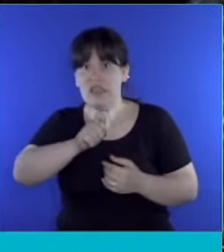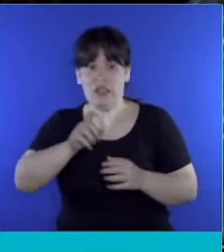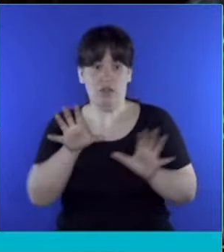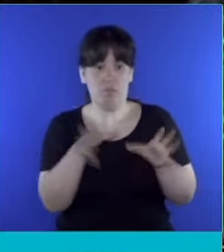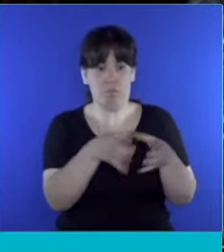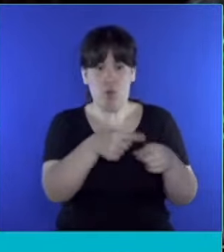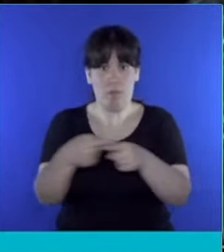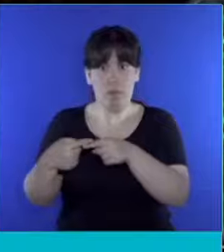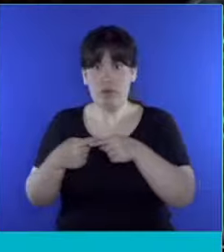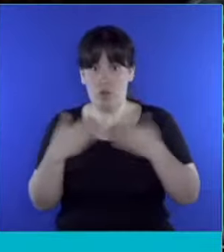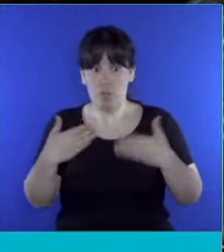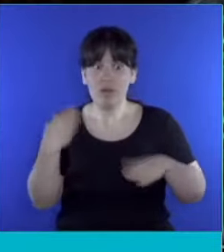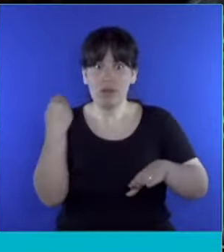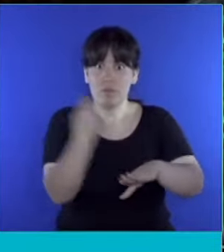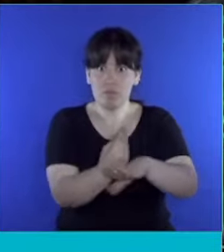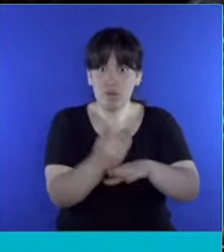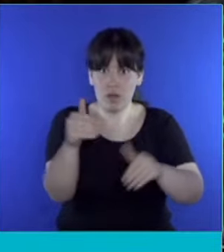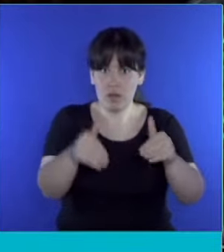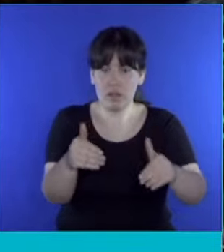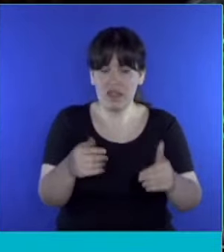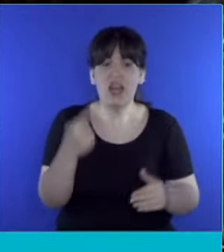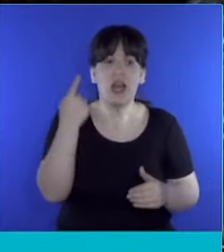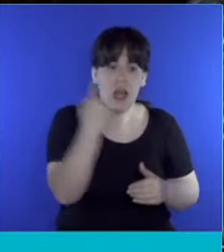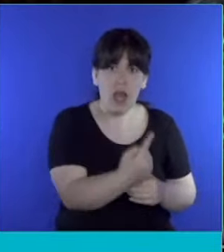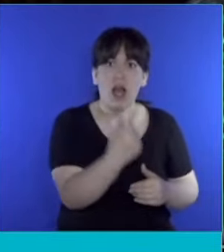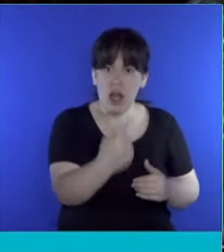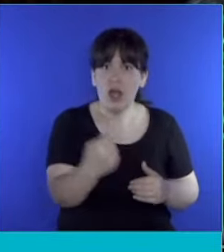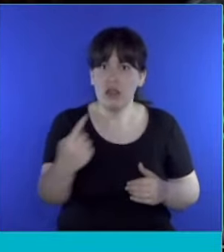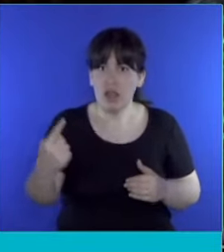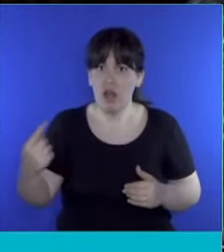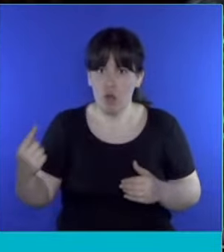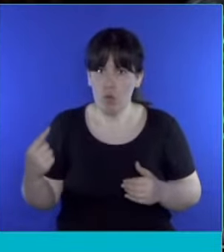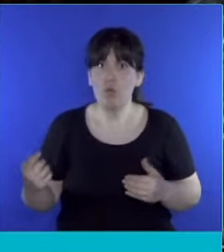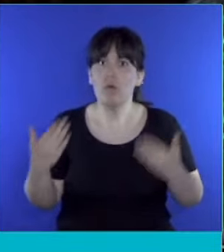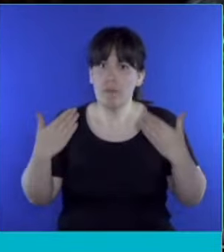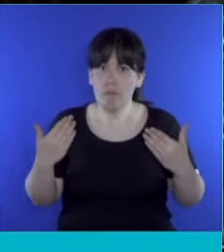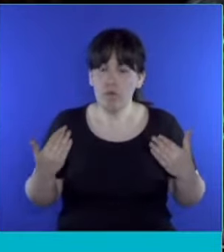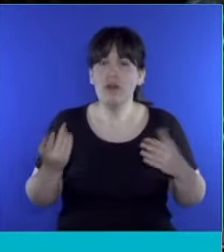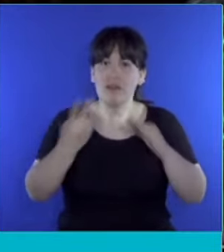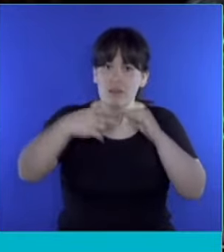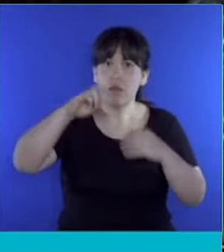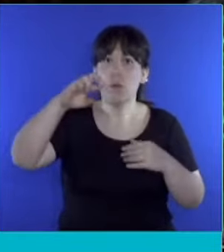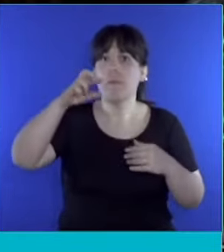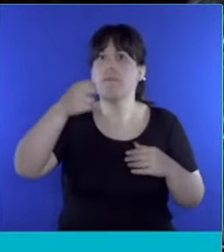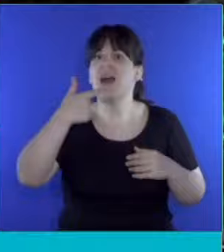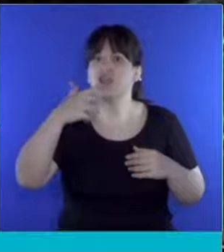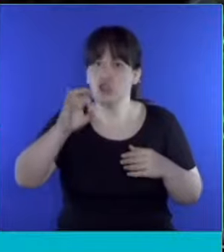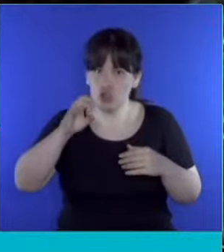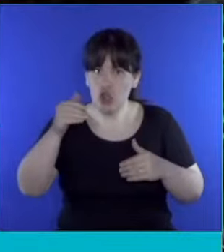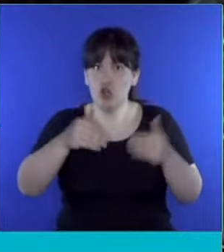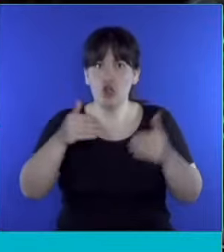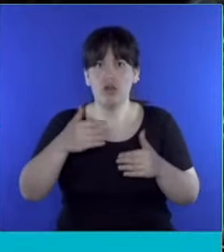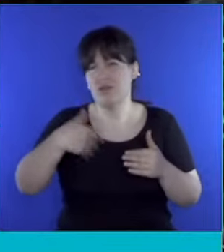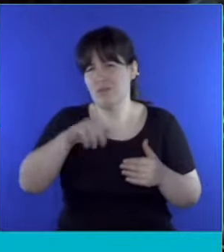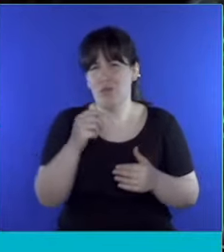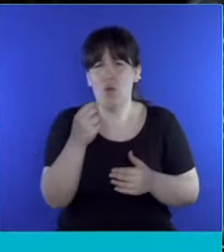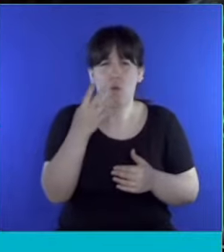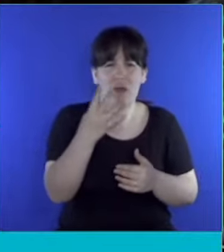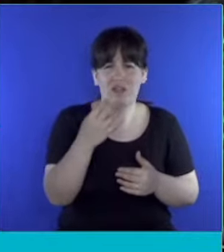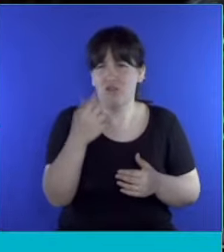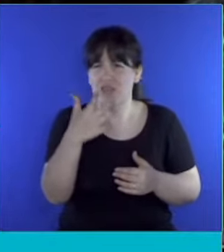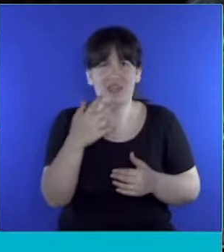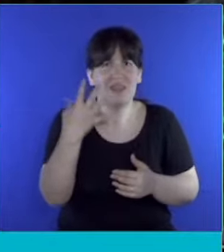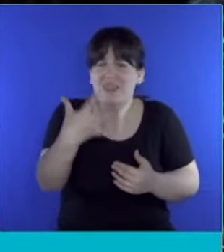condiciones de participar, y cada una de ellas con la posibilidad de participar de la PASO con dos, tres, cuatro o cinco listas internas.